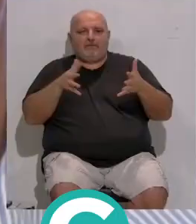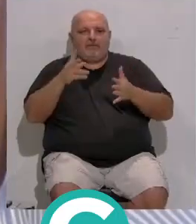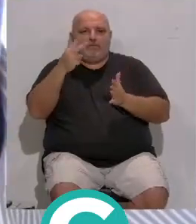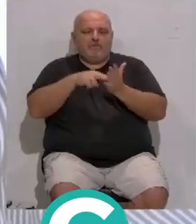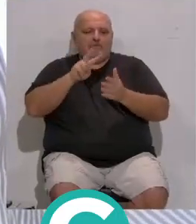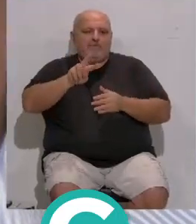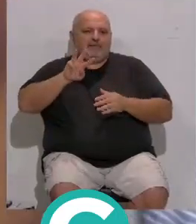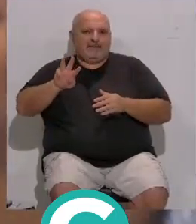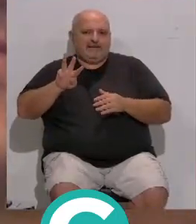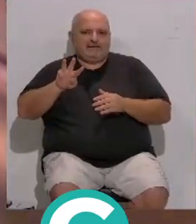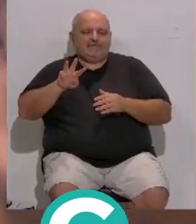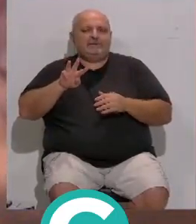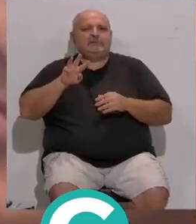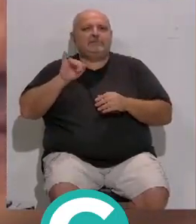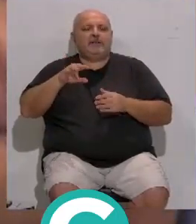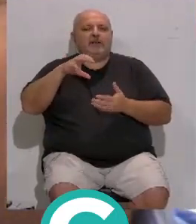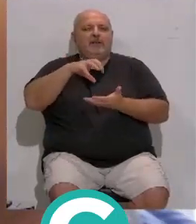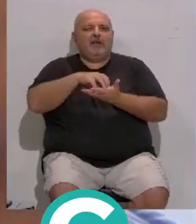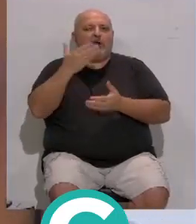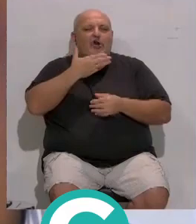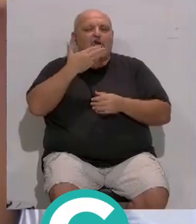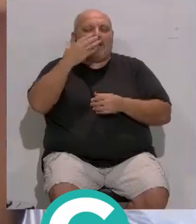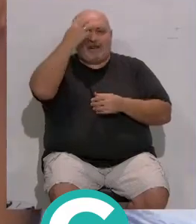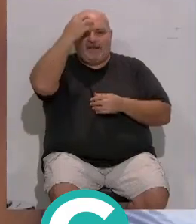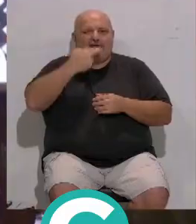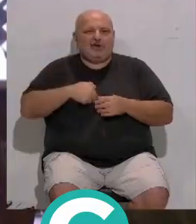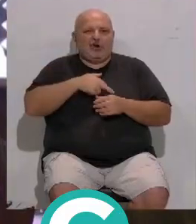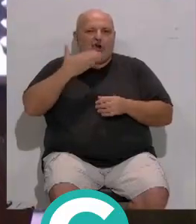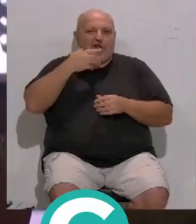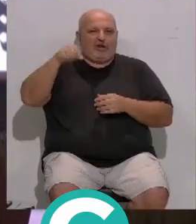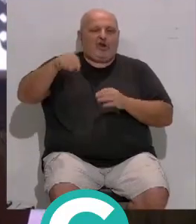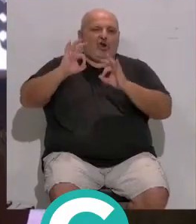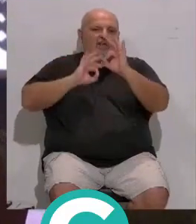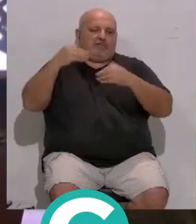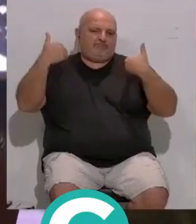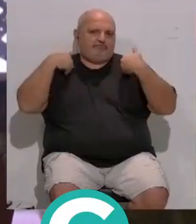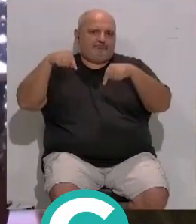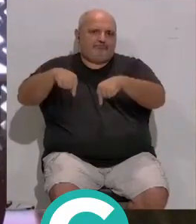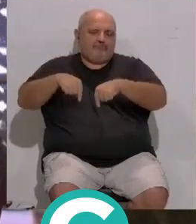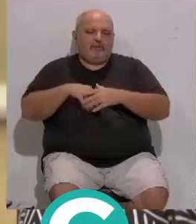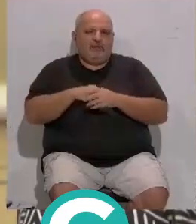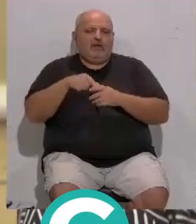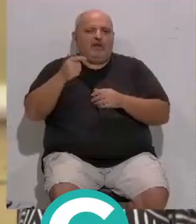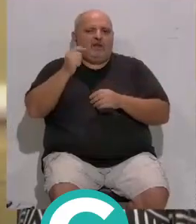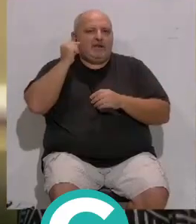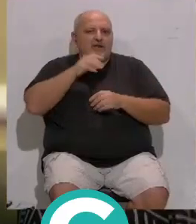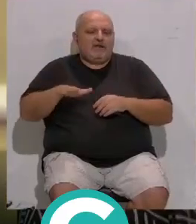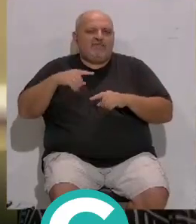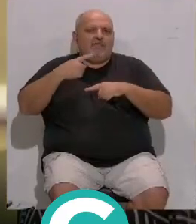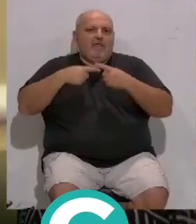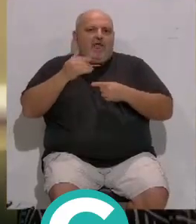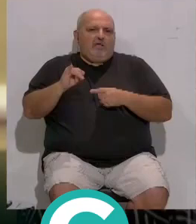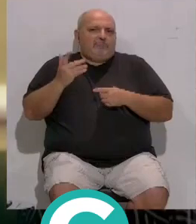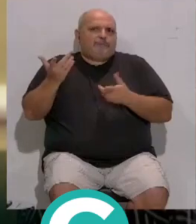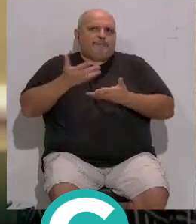2023... ...y será el CEIB, Reyes Católicos... ...quien se encargará de su organización. ...los niños y las niñas, las familias... ...tengan en